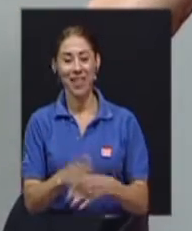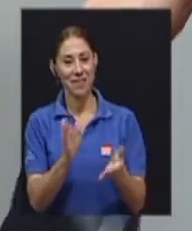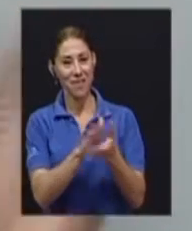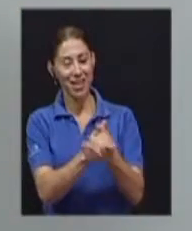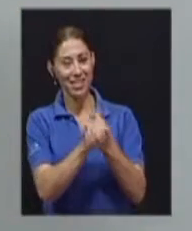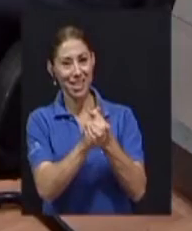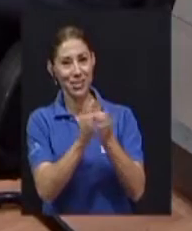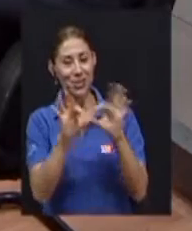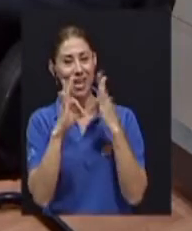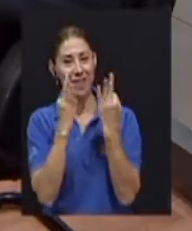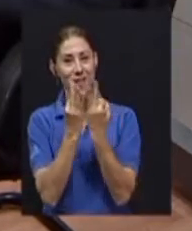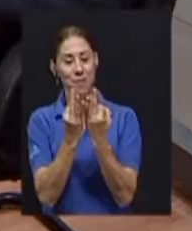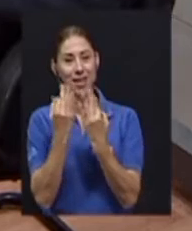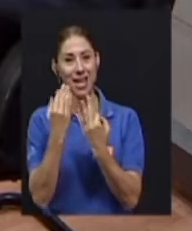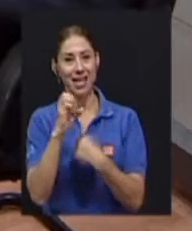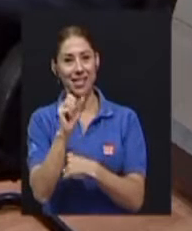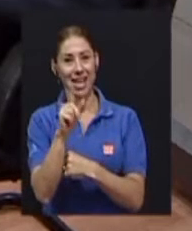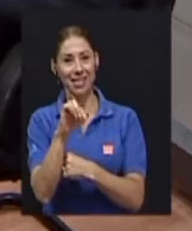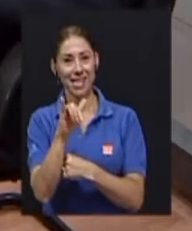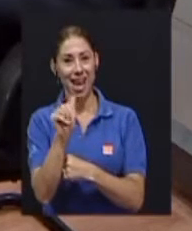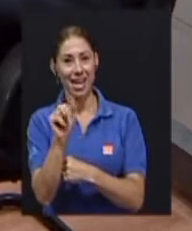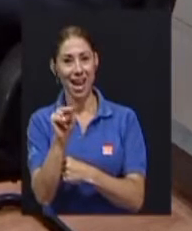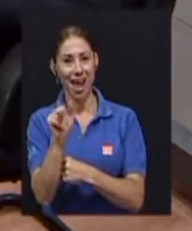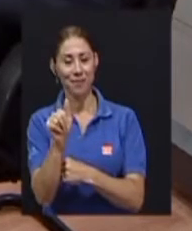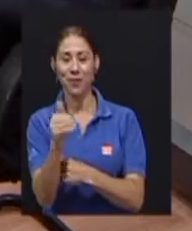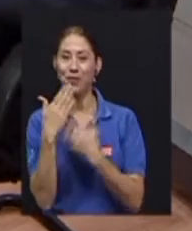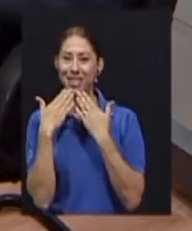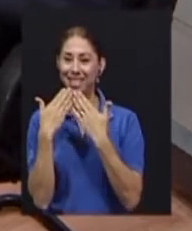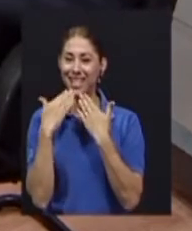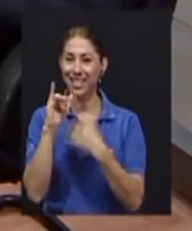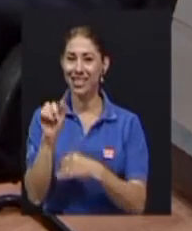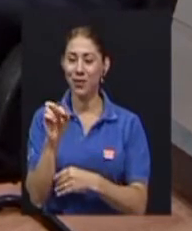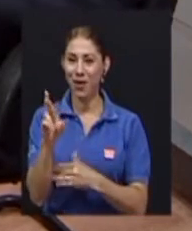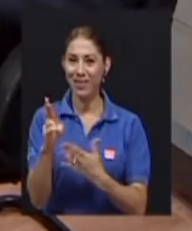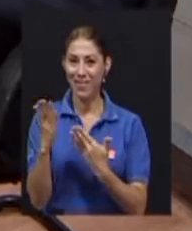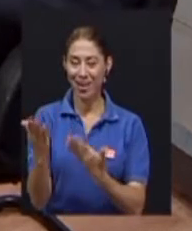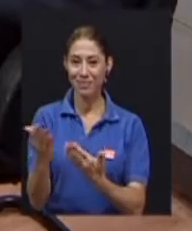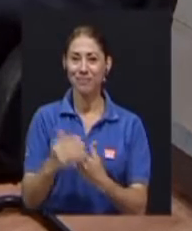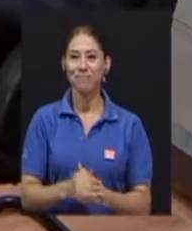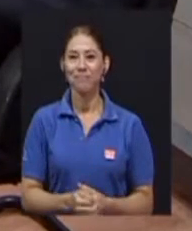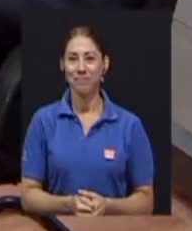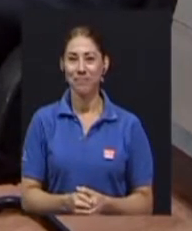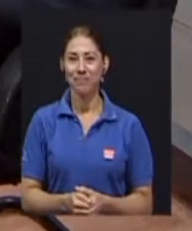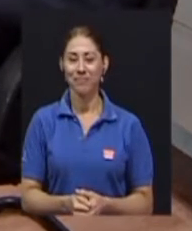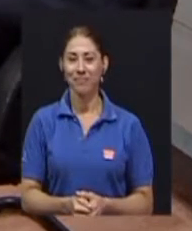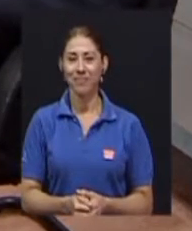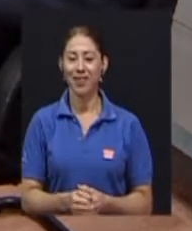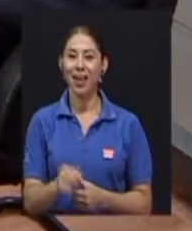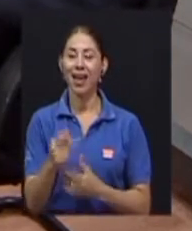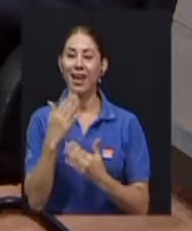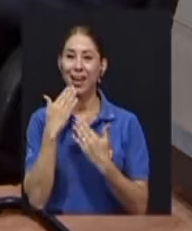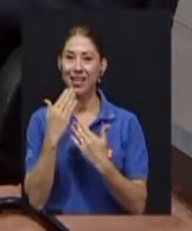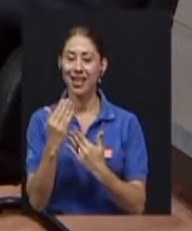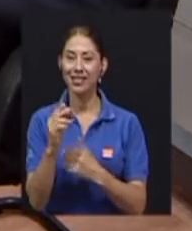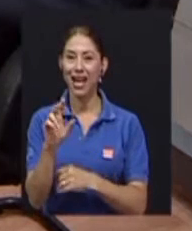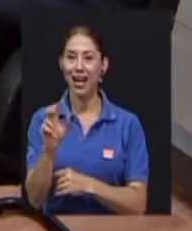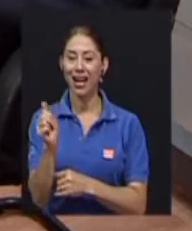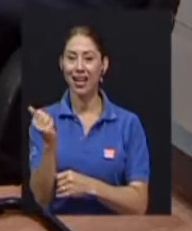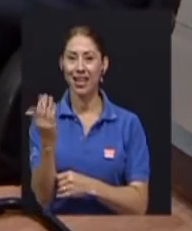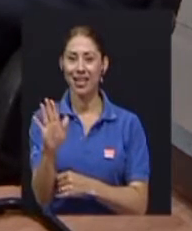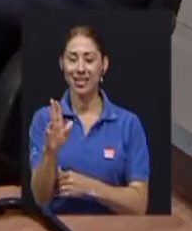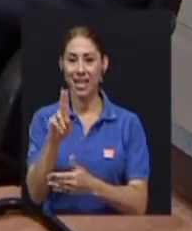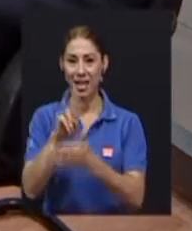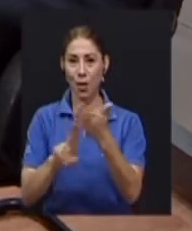Felicitaciones a la familia salesiana. Muchas gracias Juan Rafael Vargas, a Canal 15